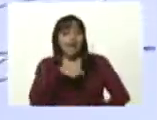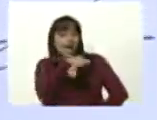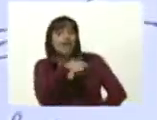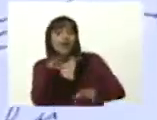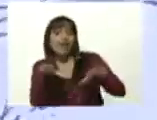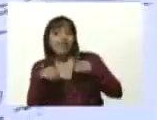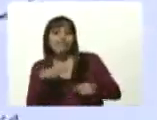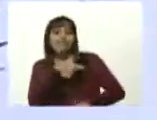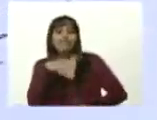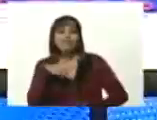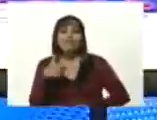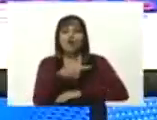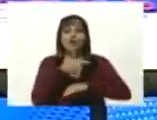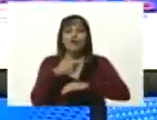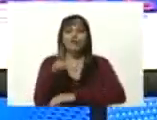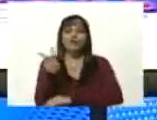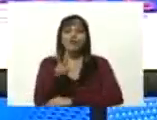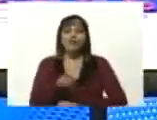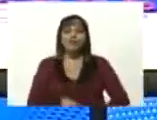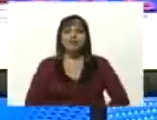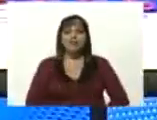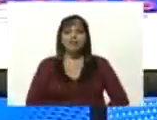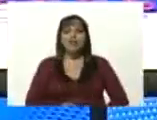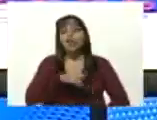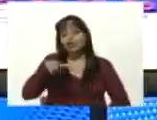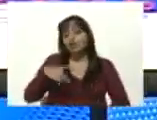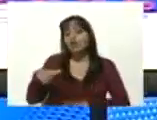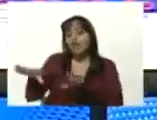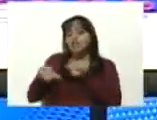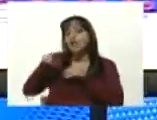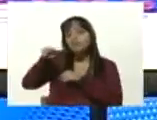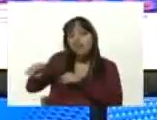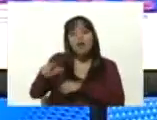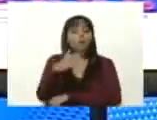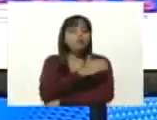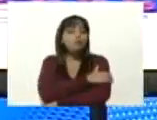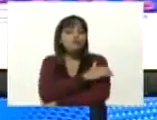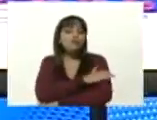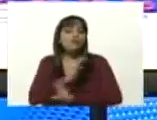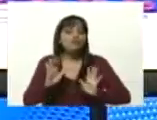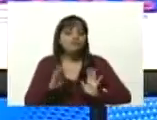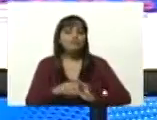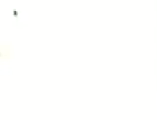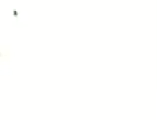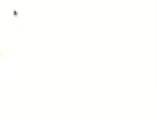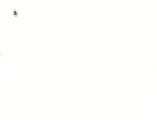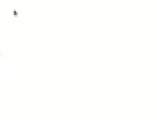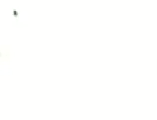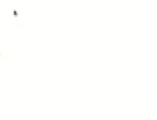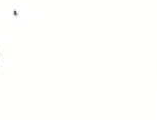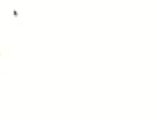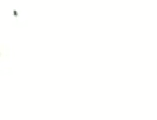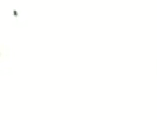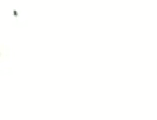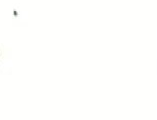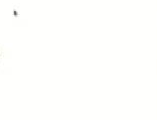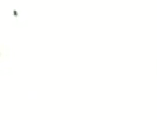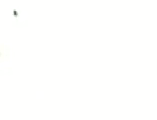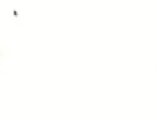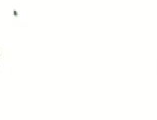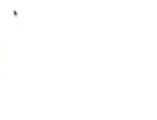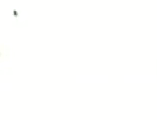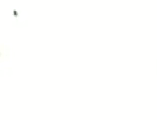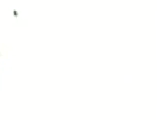de Venezuela y nosotros lo reconocemos a ellos como la oposición de la Plataforma Unitaria de